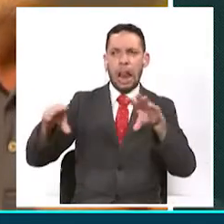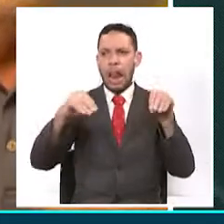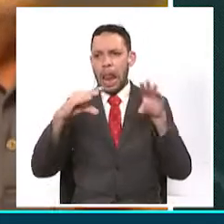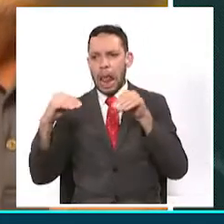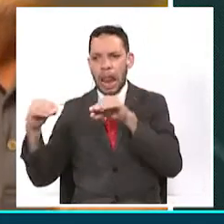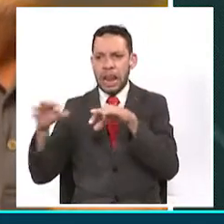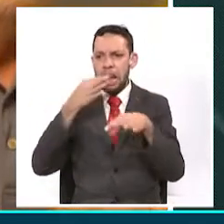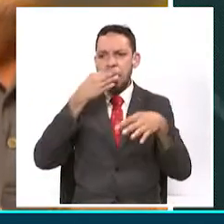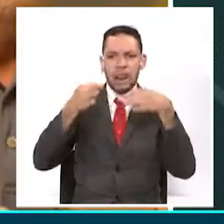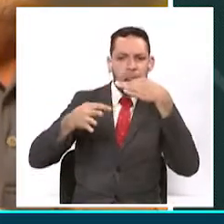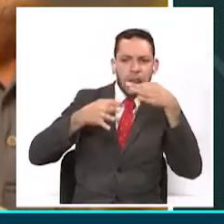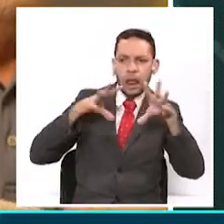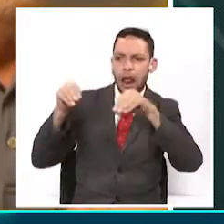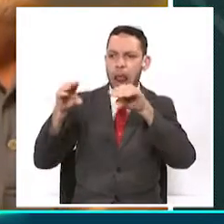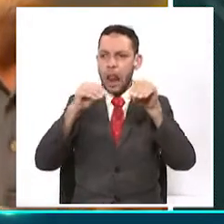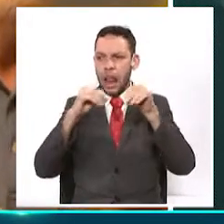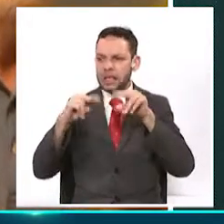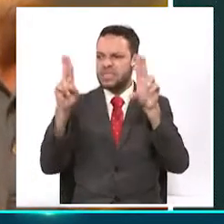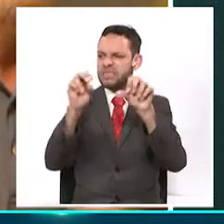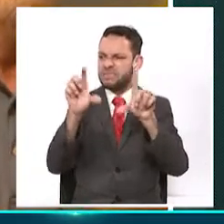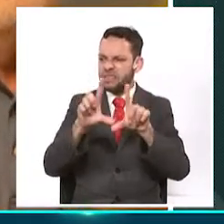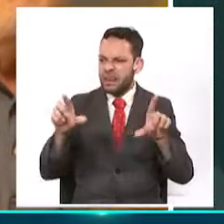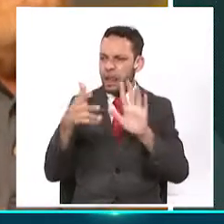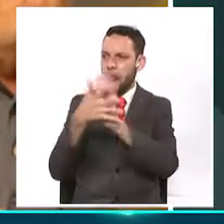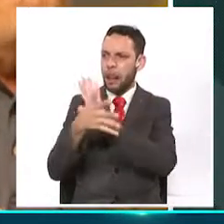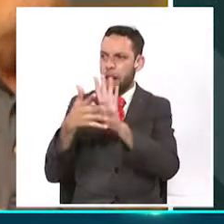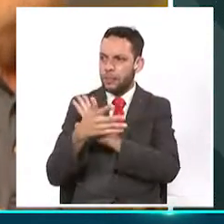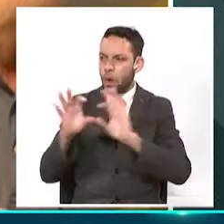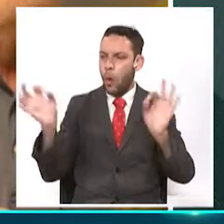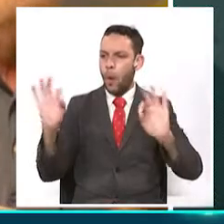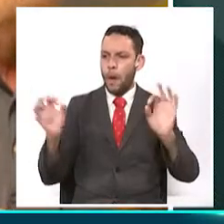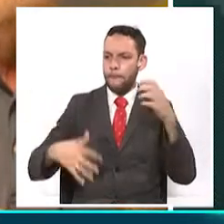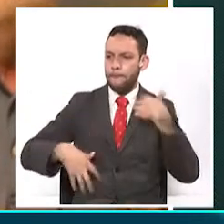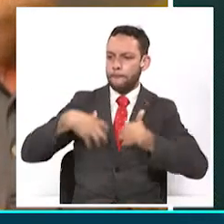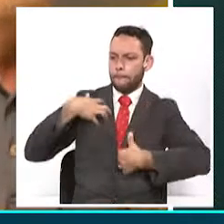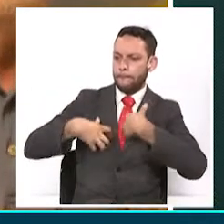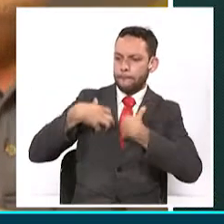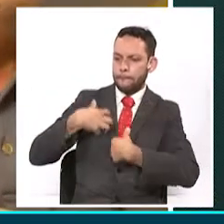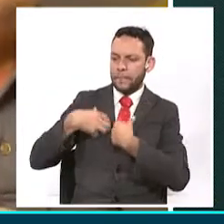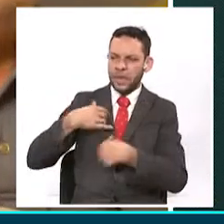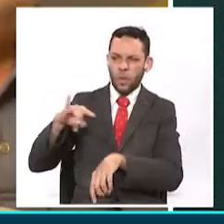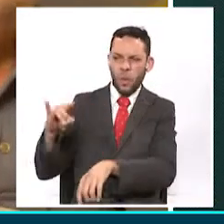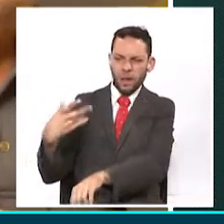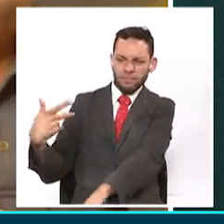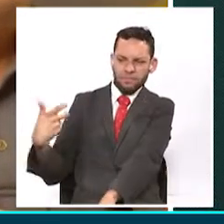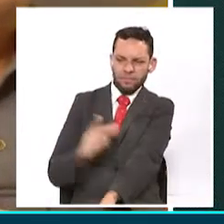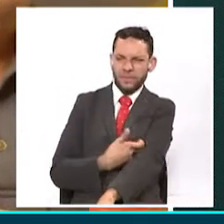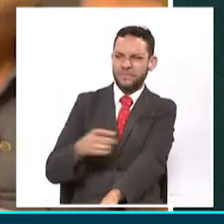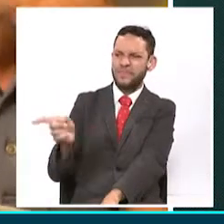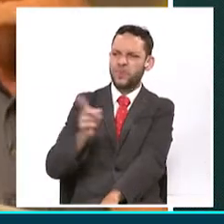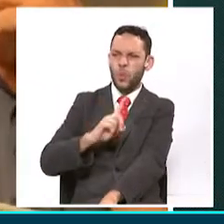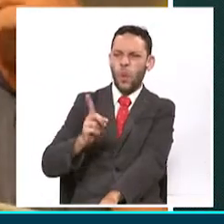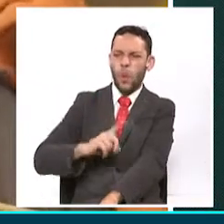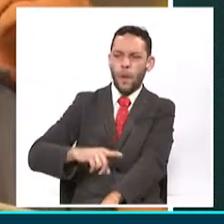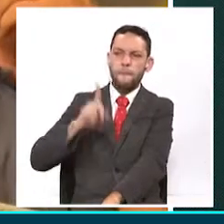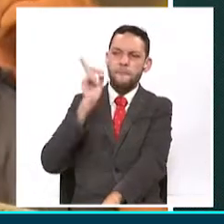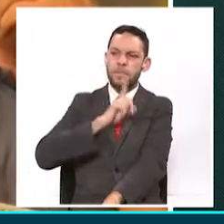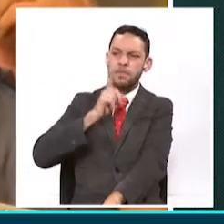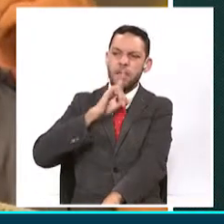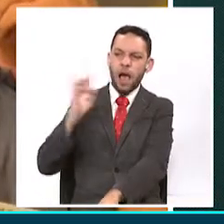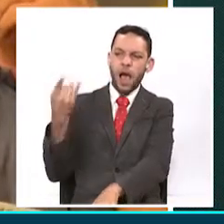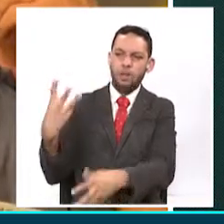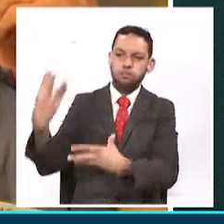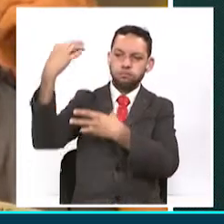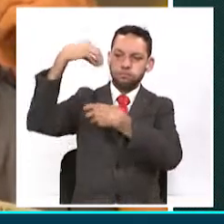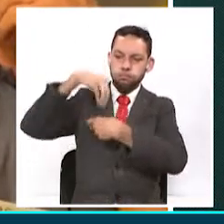las falsas cadenas, todo lo que circula en Internet y la prevención que muchas personas tienen frente justamente a esta solución que se le podría dar